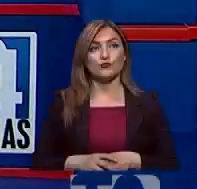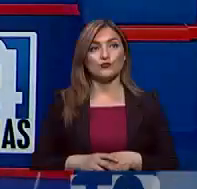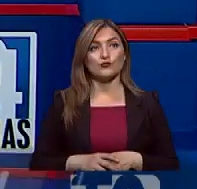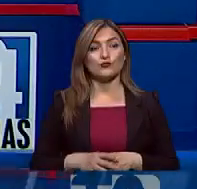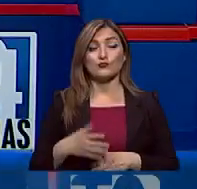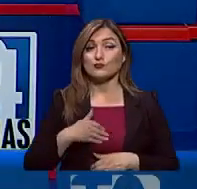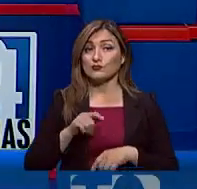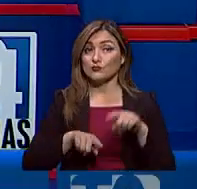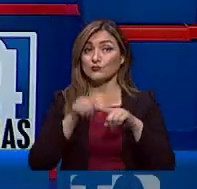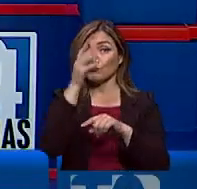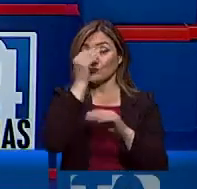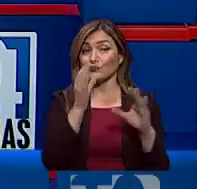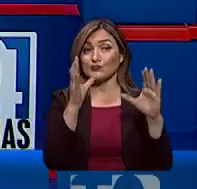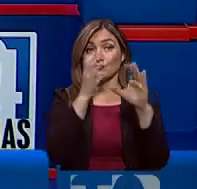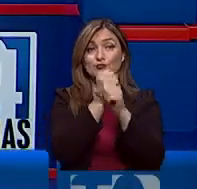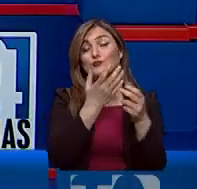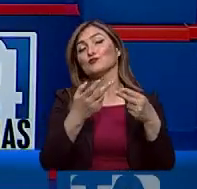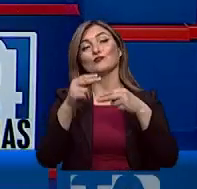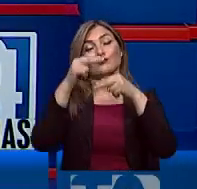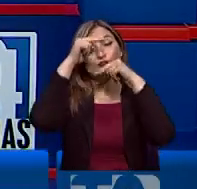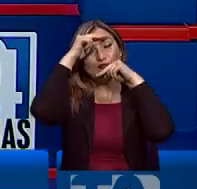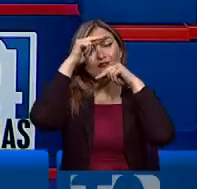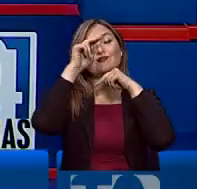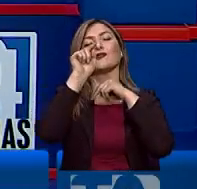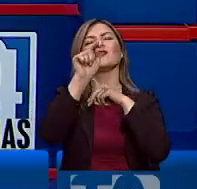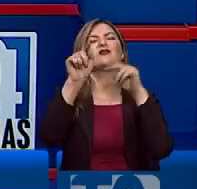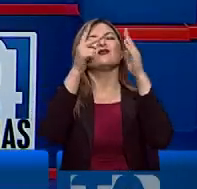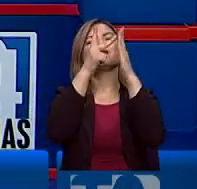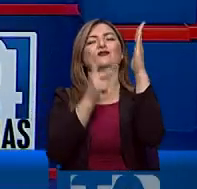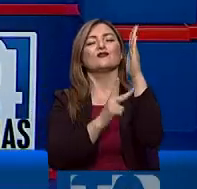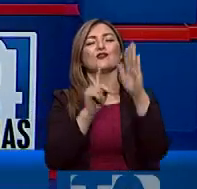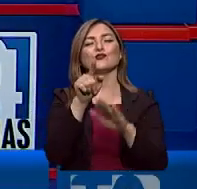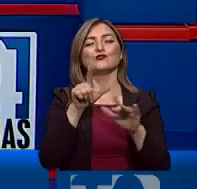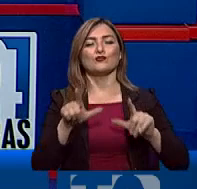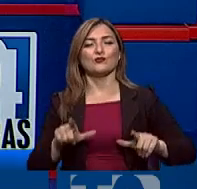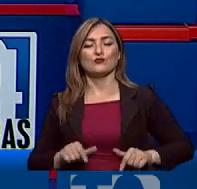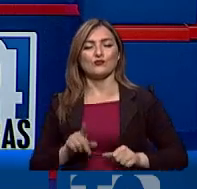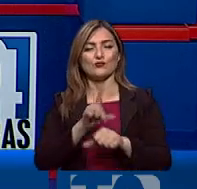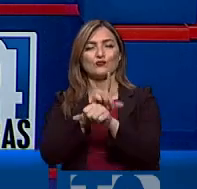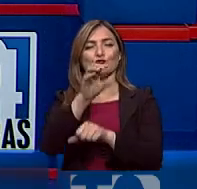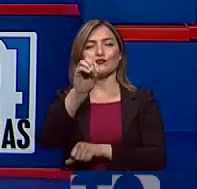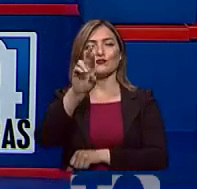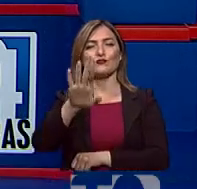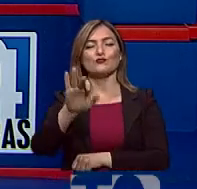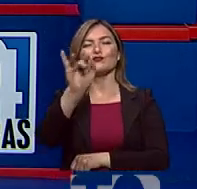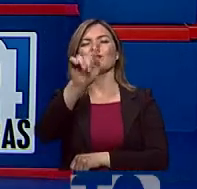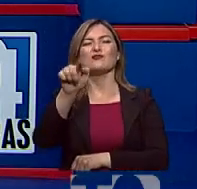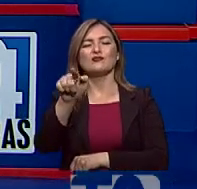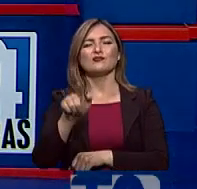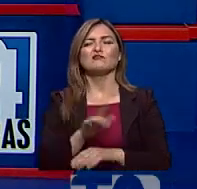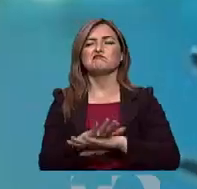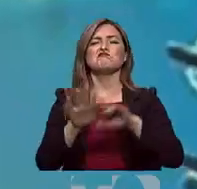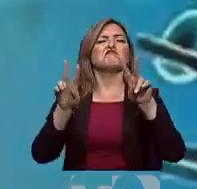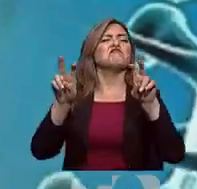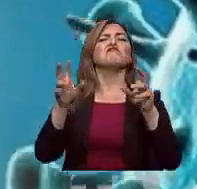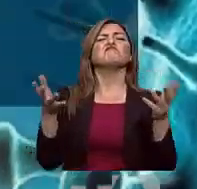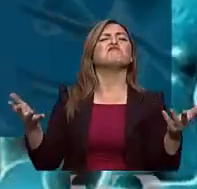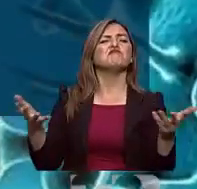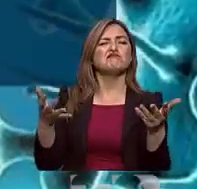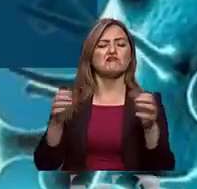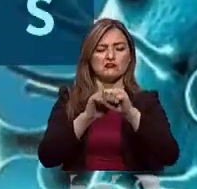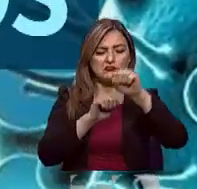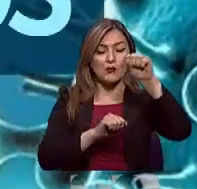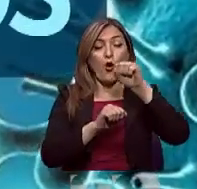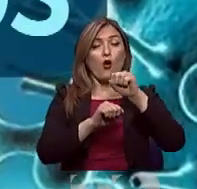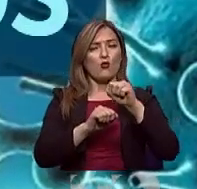Hola amigos, muy buenas noches, bienvenidos nuevamente a su segmento Por Tu Salud. Soy el doctor Esteban Ortiz y hoy vamos a hablar sobre un hallazgo que definitivamente es fascinante y habla del